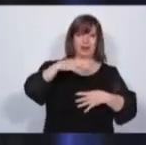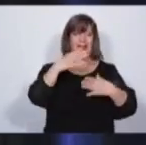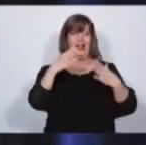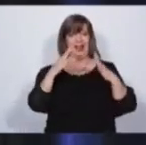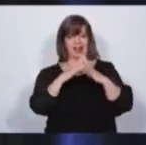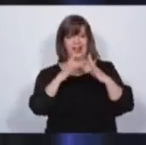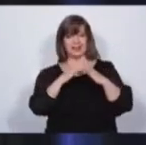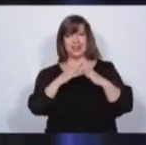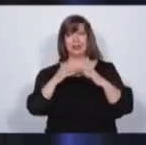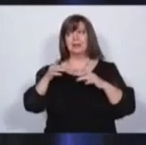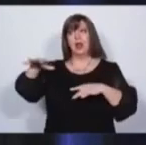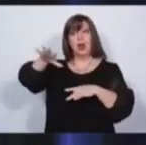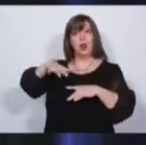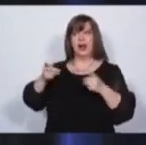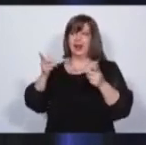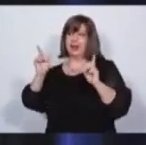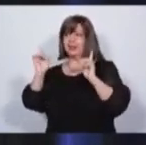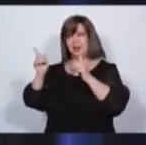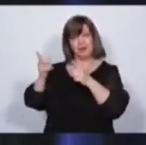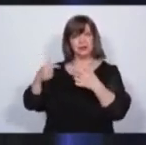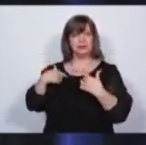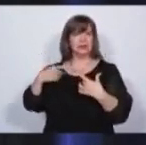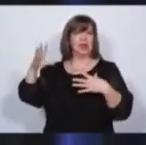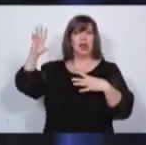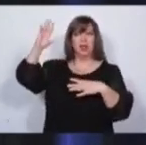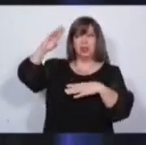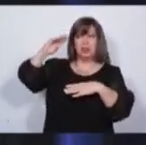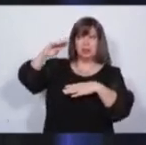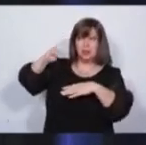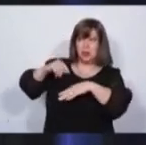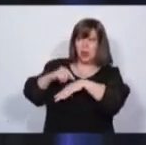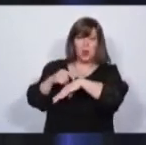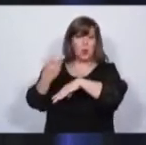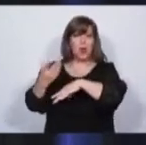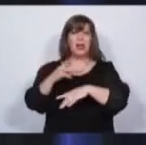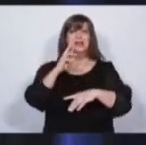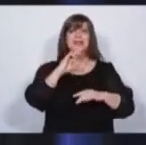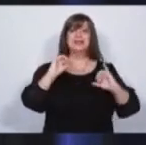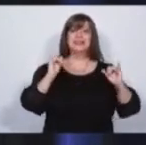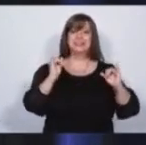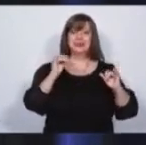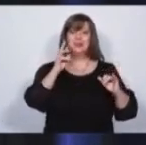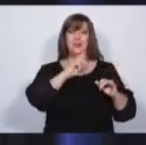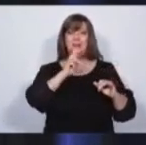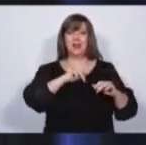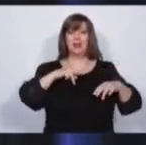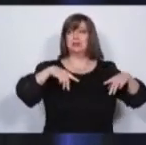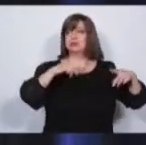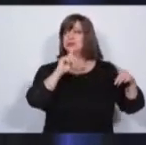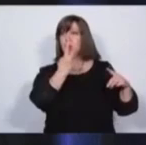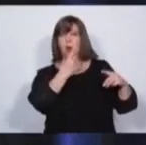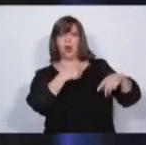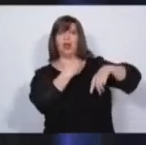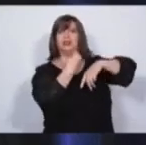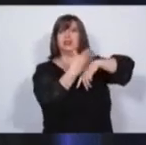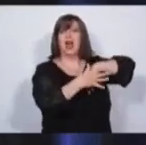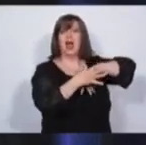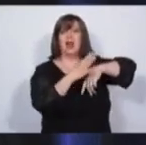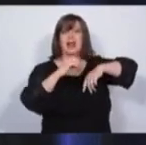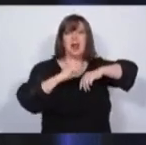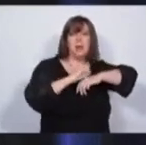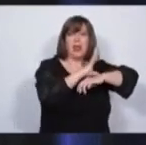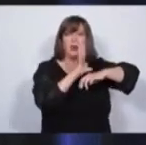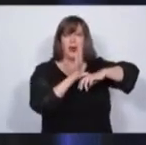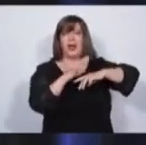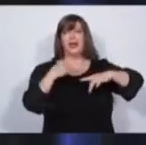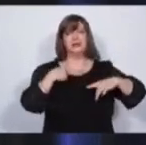Los espacios de diversión nocturna no pueden cerrar de madrugada dejando a las chicas y chicos en la boca del lobo. Vamos a impulsar el desarrollo de clubes,